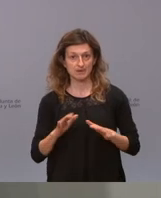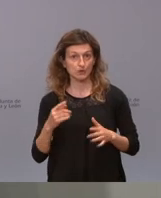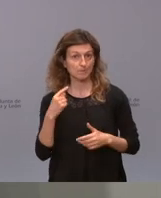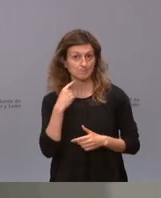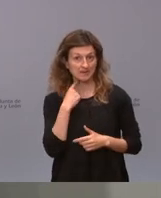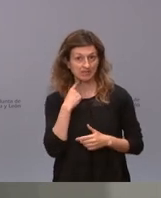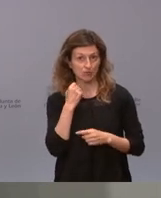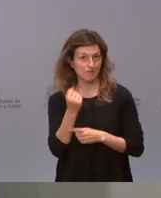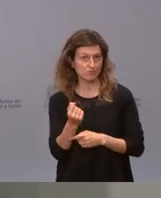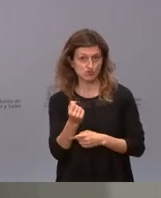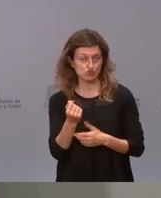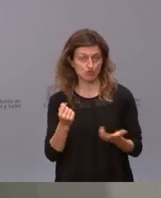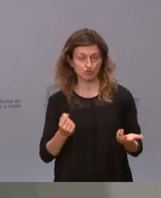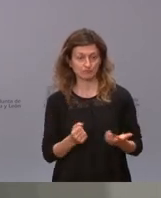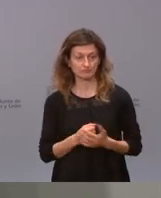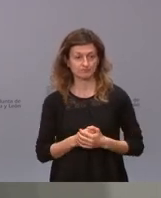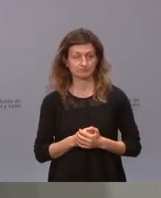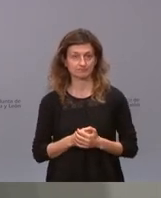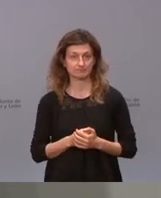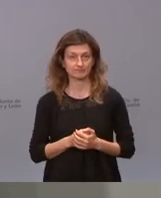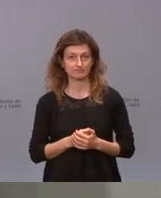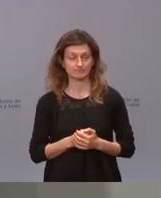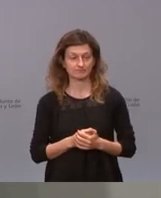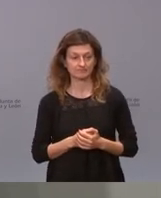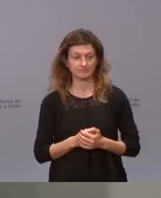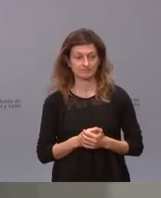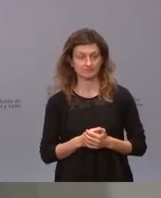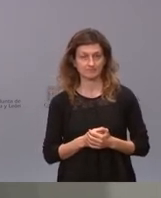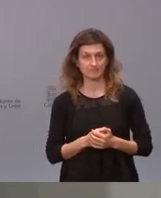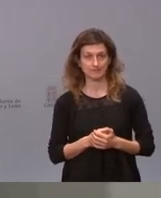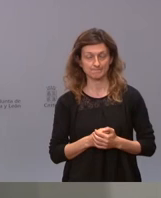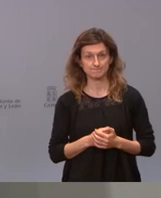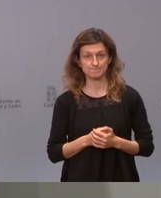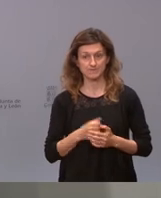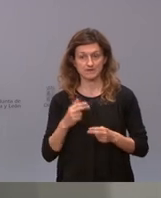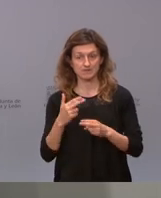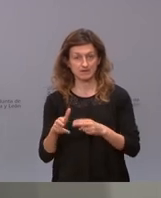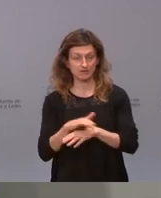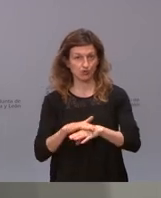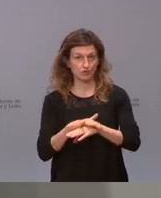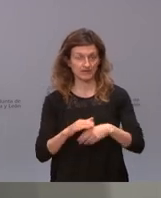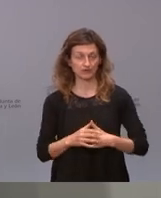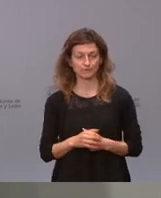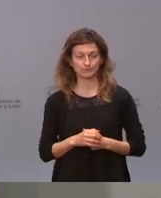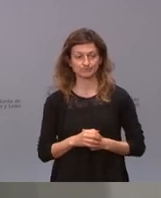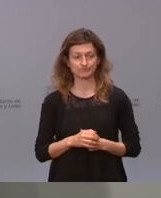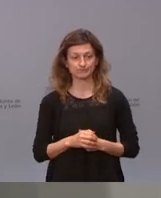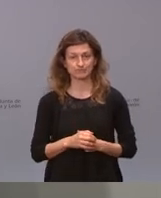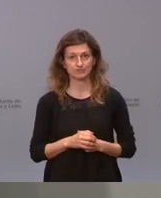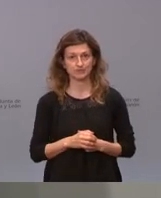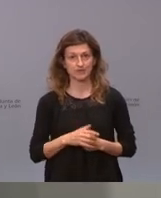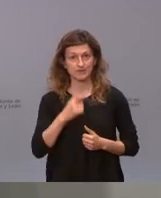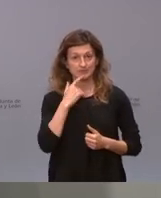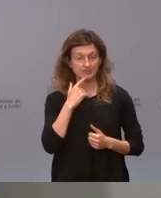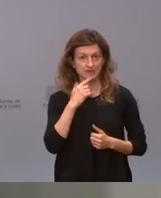apoyo como conjunto de partidos son los partidos del gobierno sobre qué va a ocurrir en la